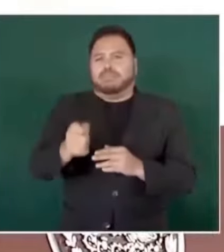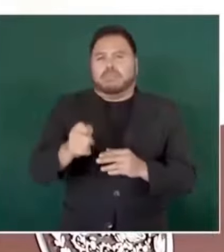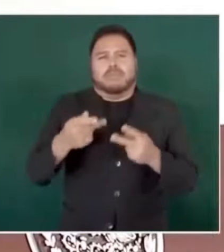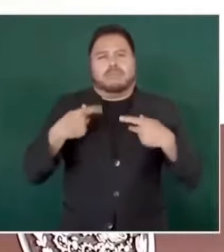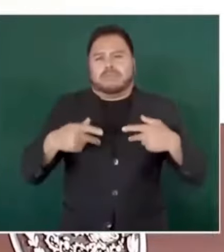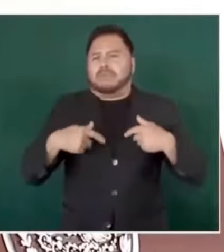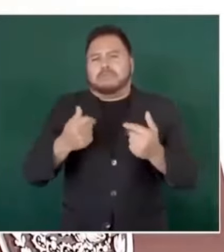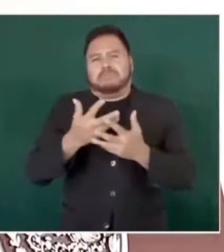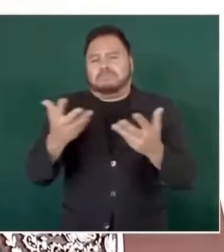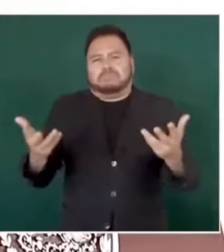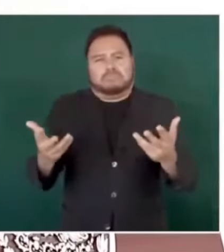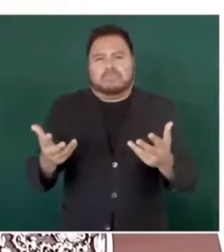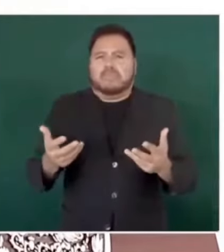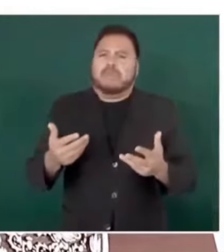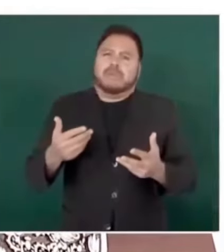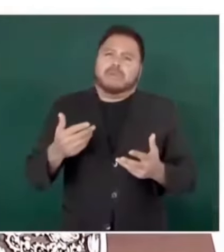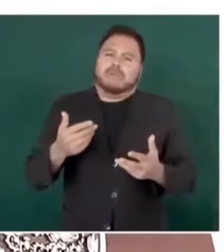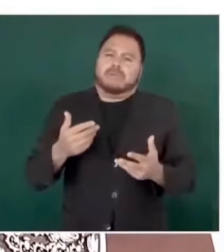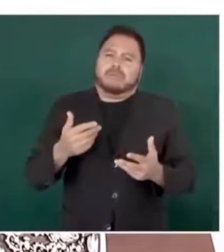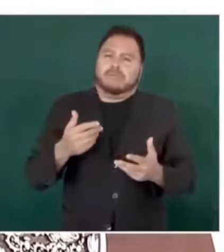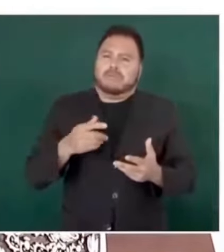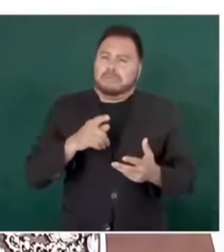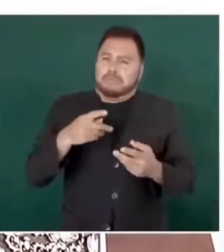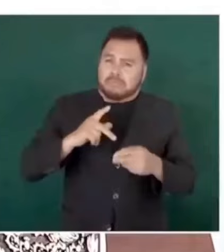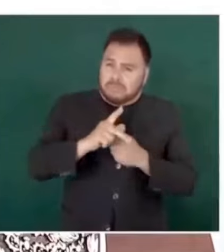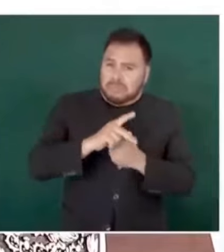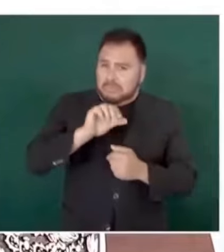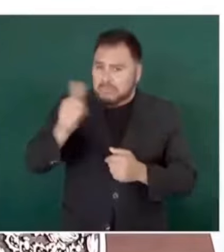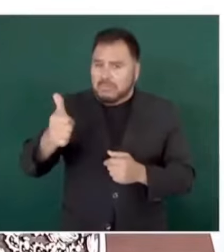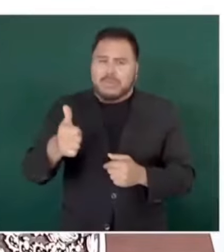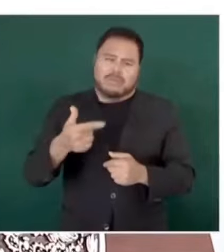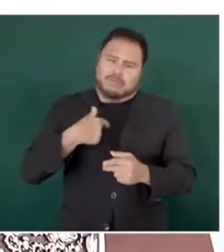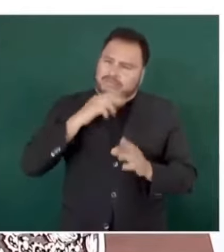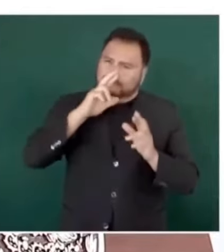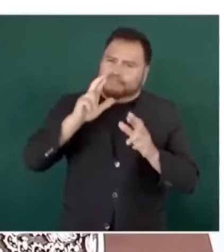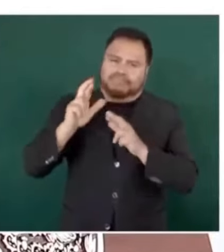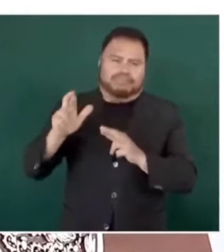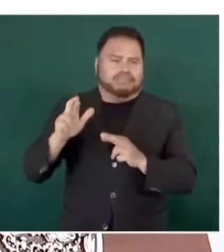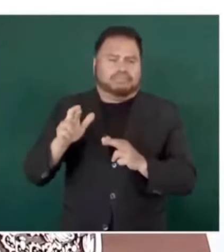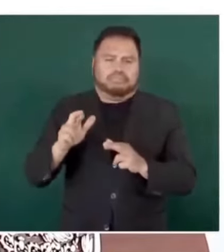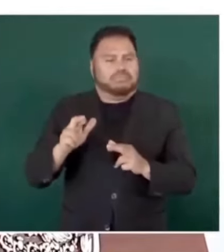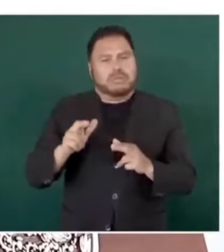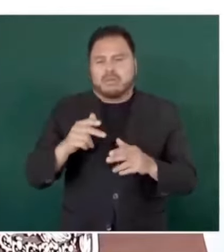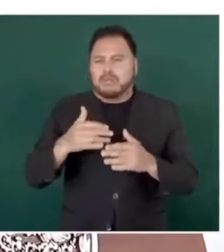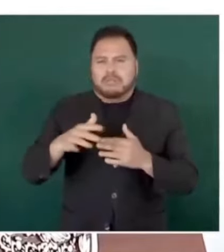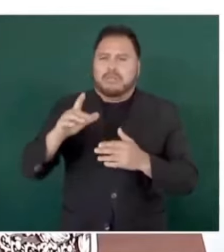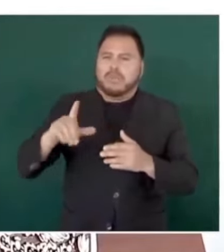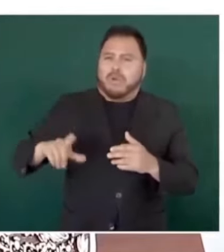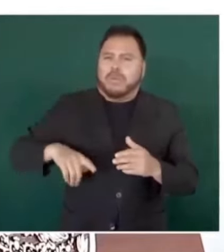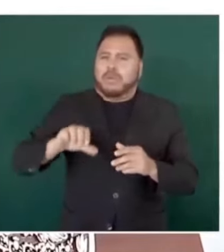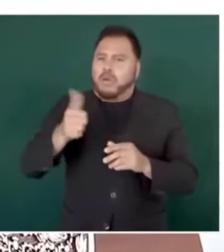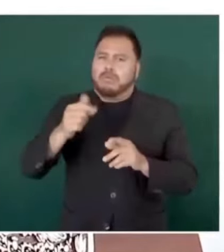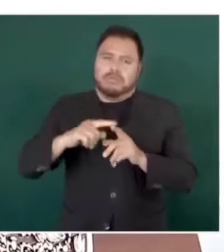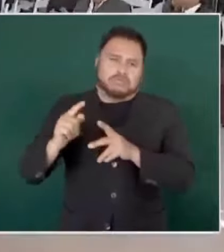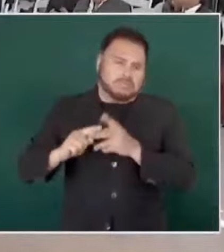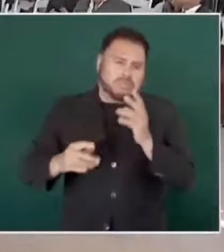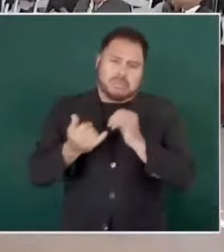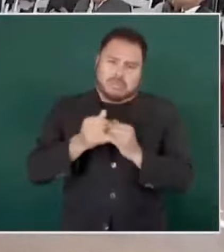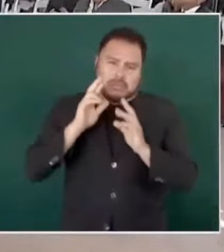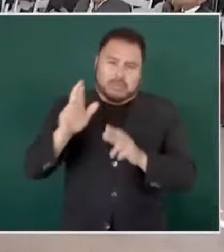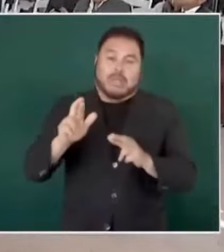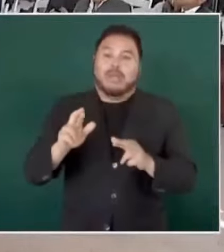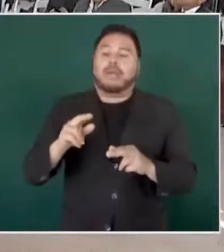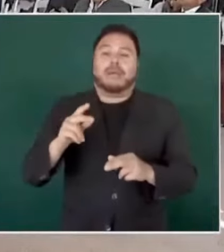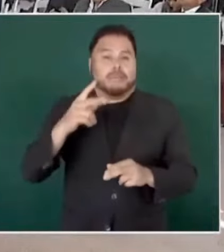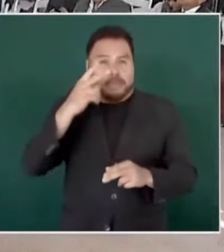viven en otros países y tienen otros gobiernos. La política de México siempre va a